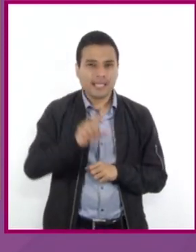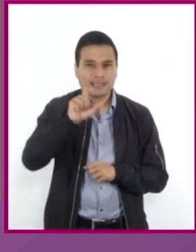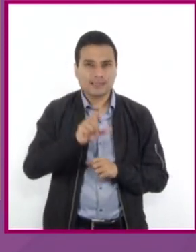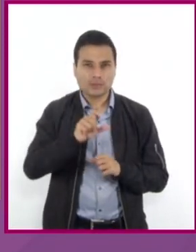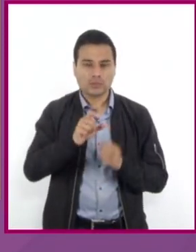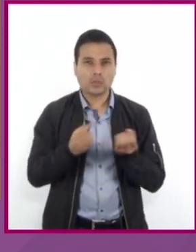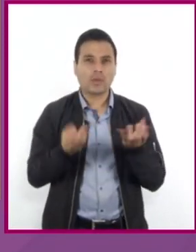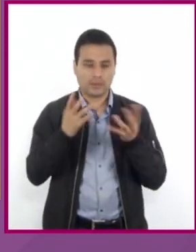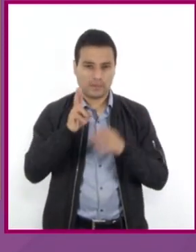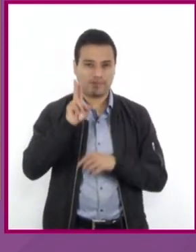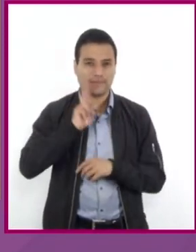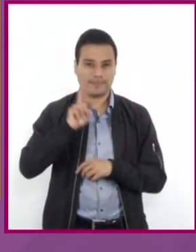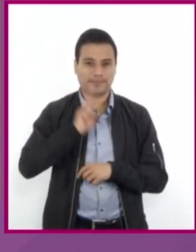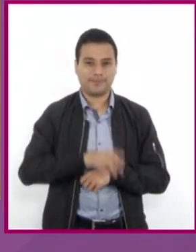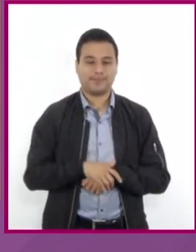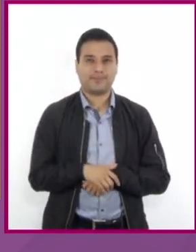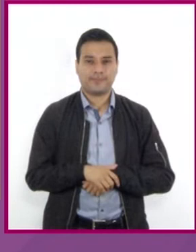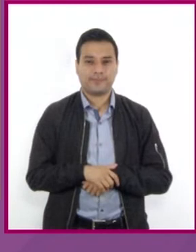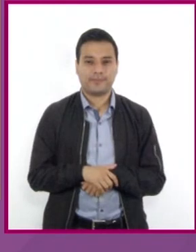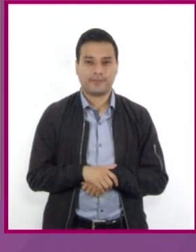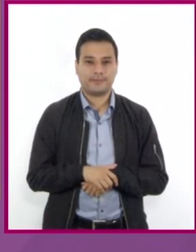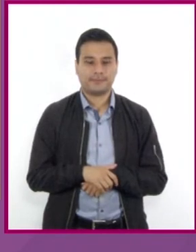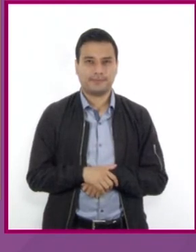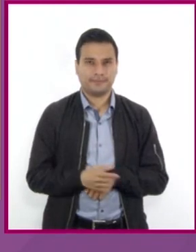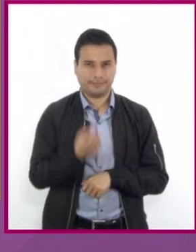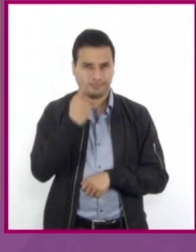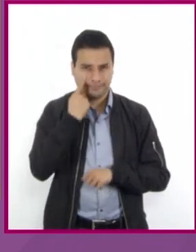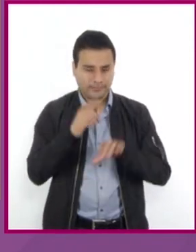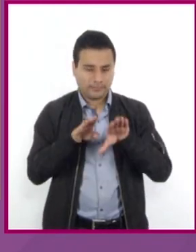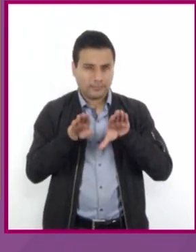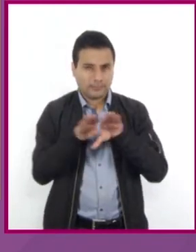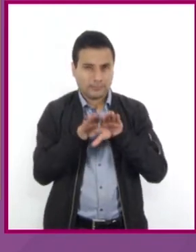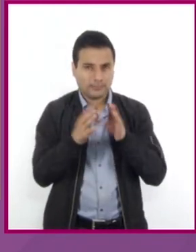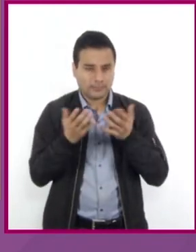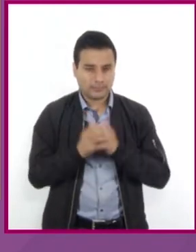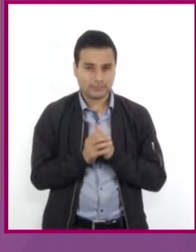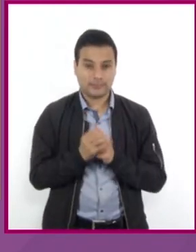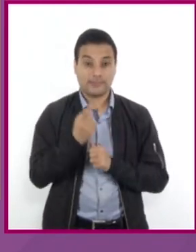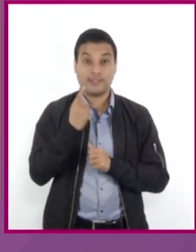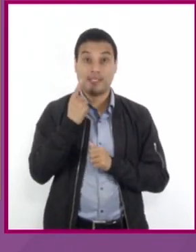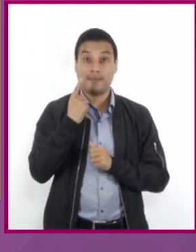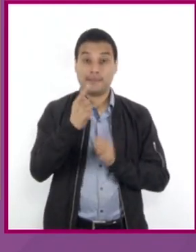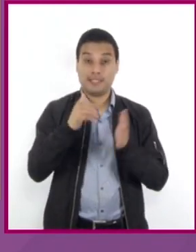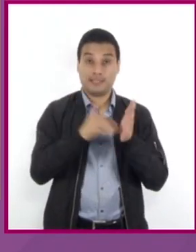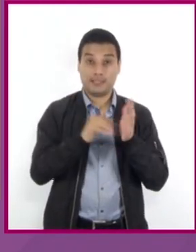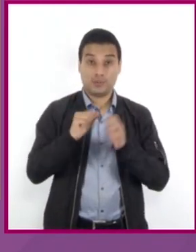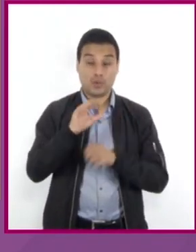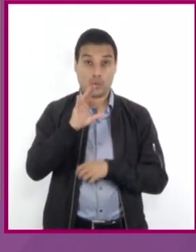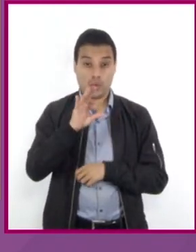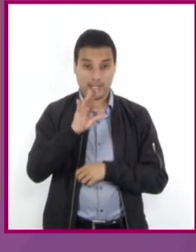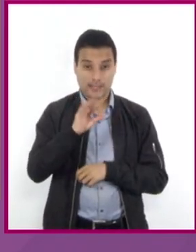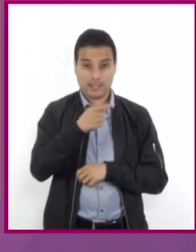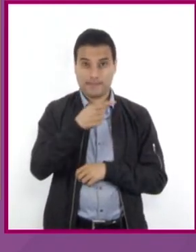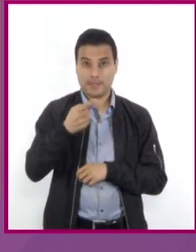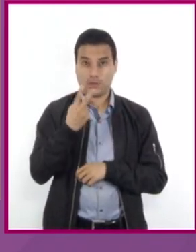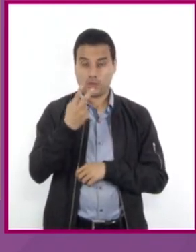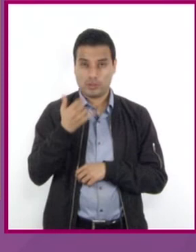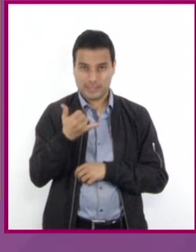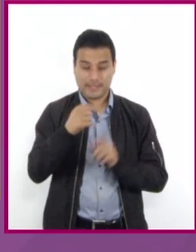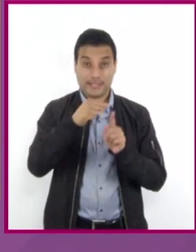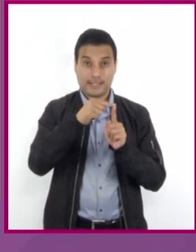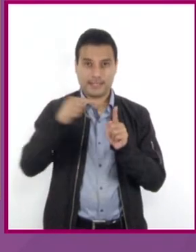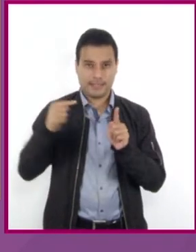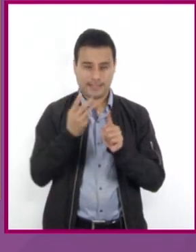Y la forma de resolver la ecuación 1640 menos 2Y todo